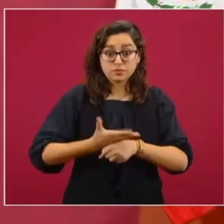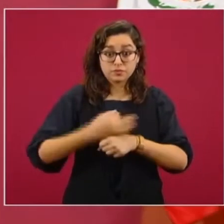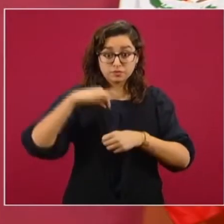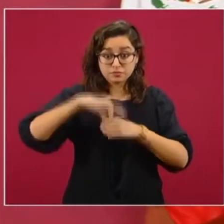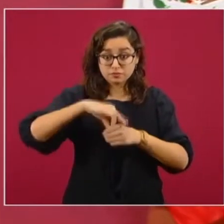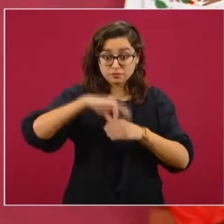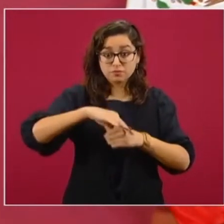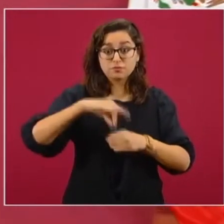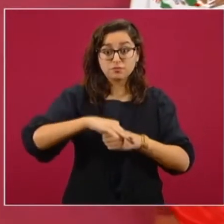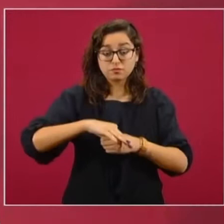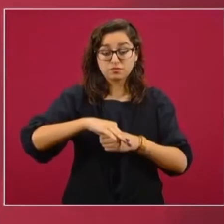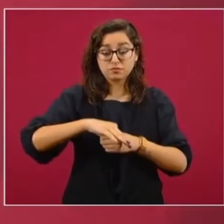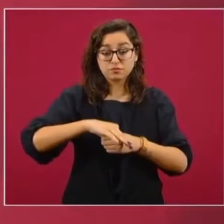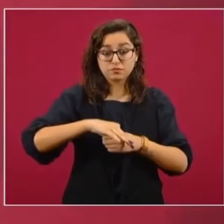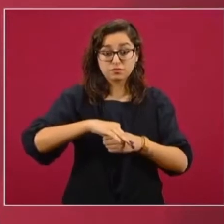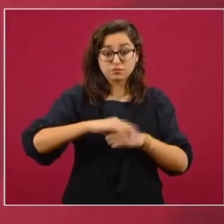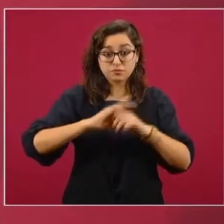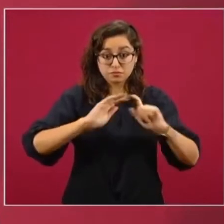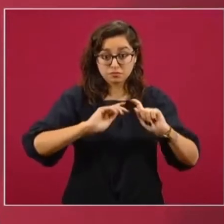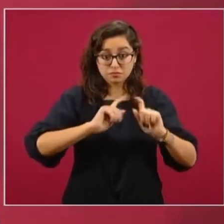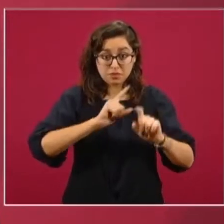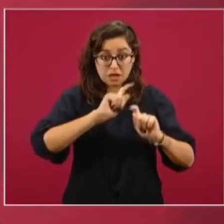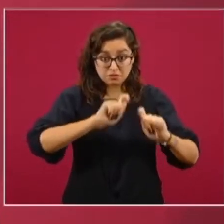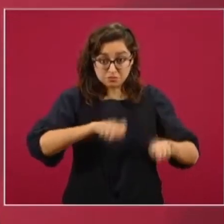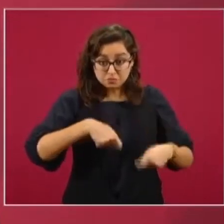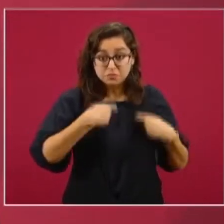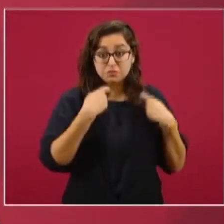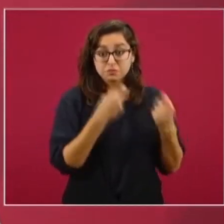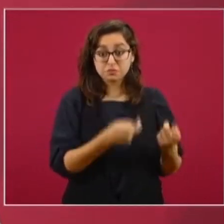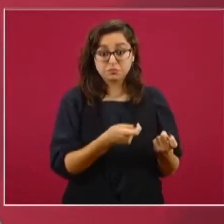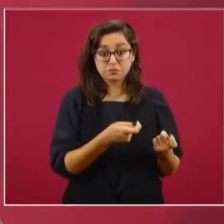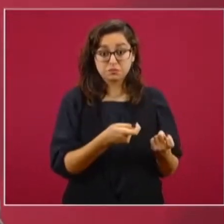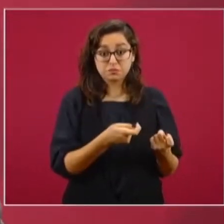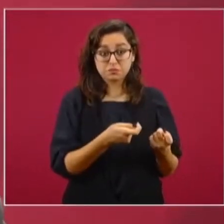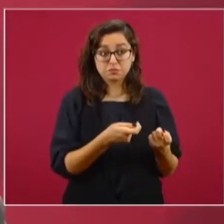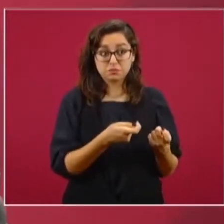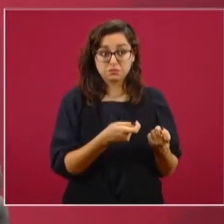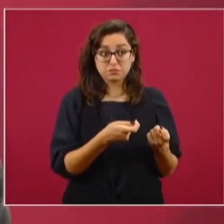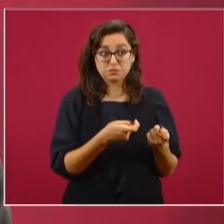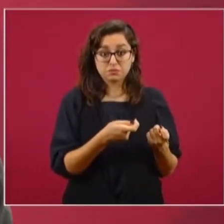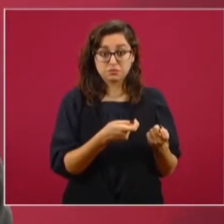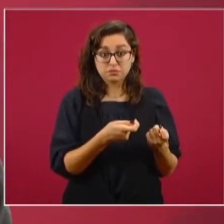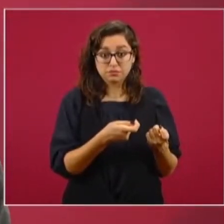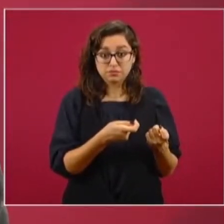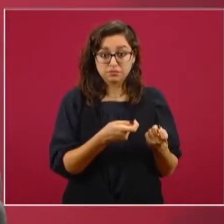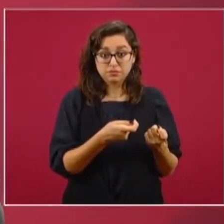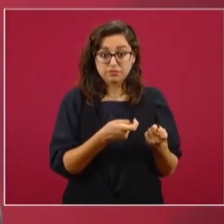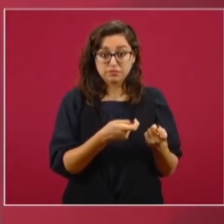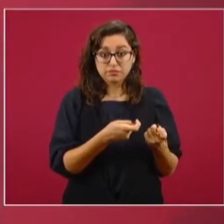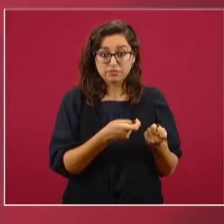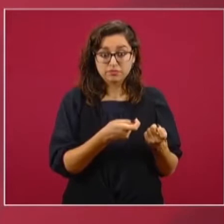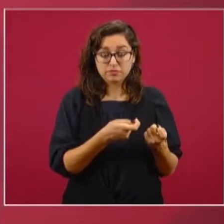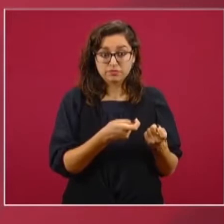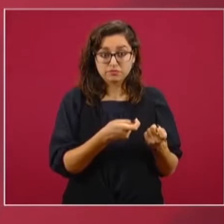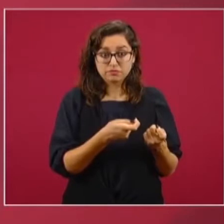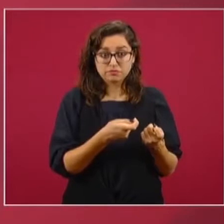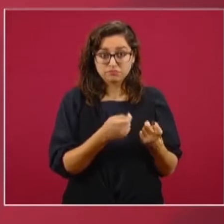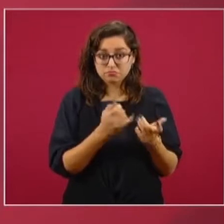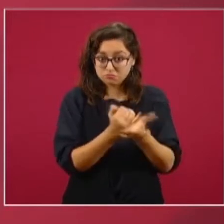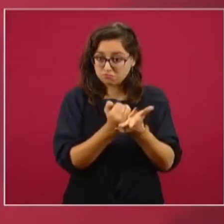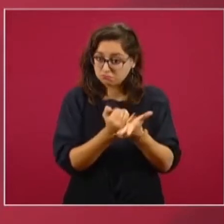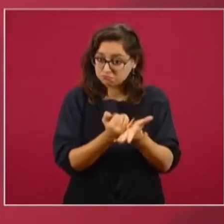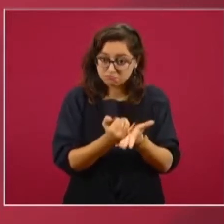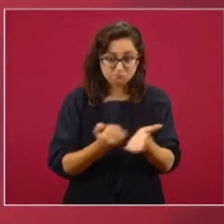decidan sobre